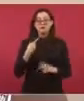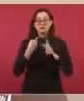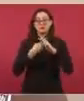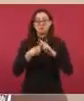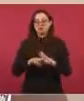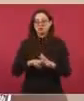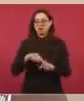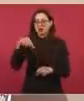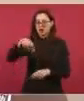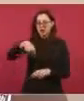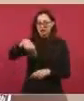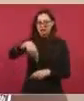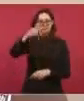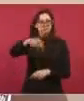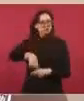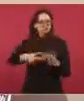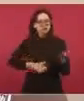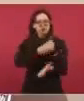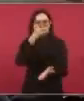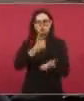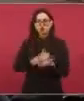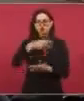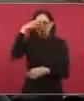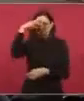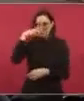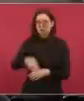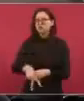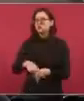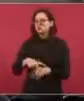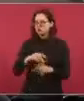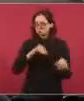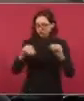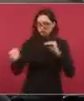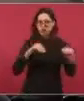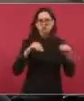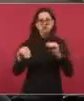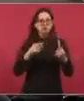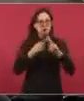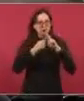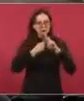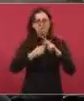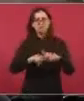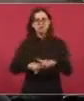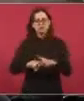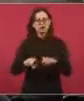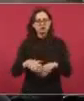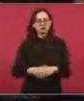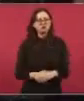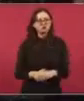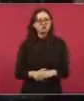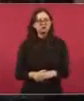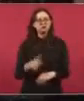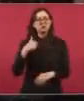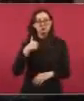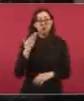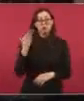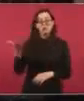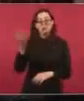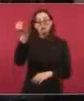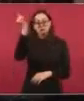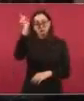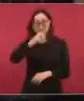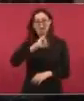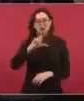Ciudad de México y le vamos a pedir a la jefa de gobierno